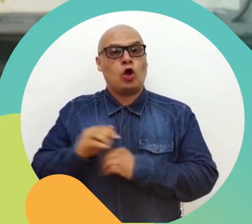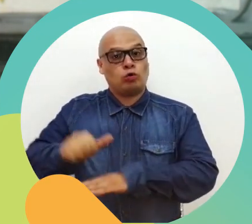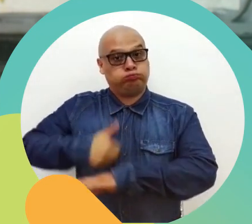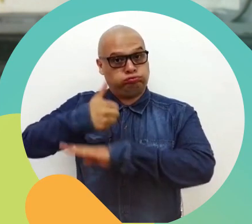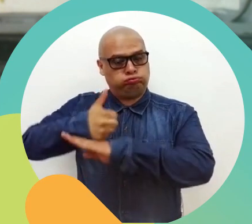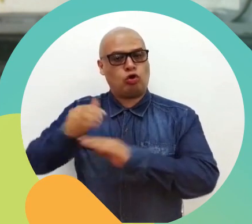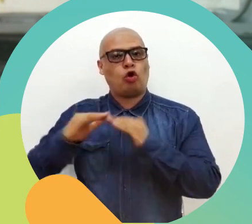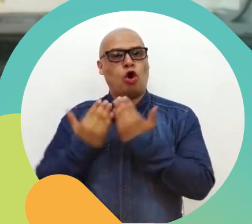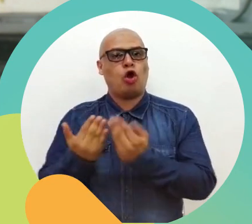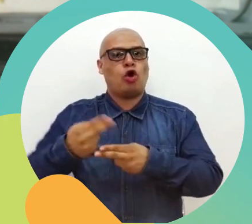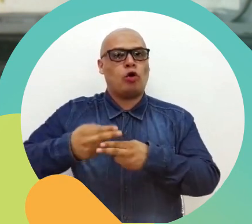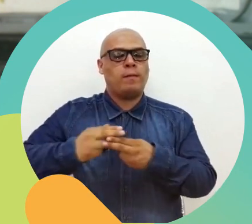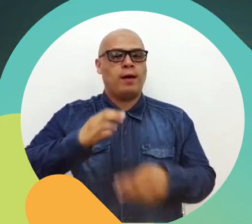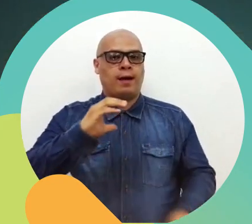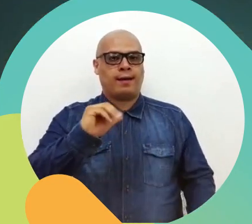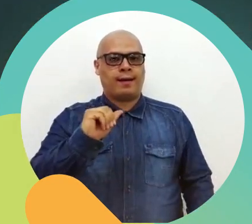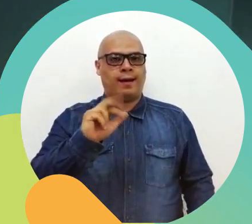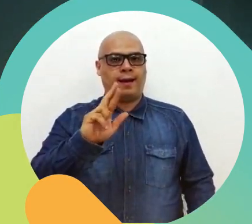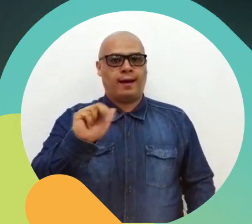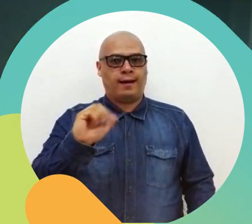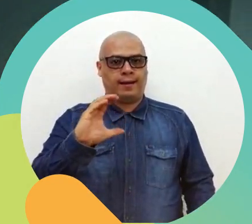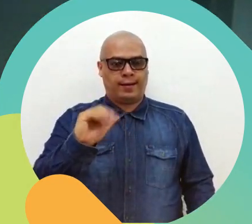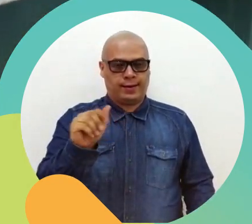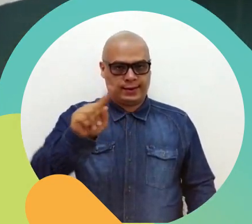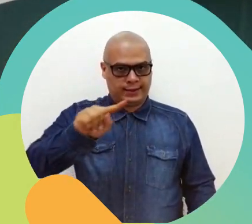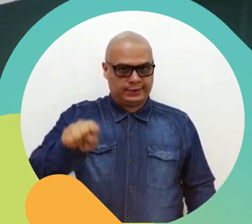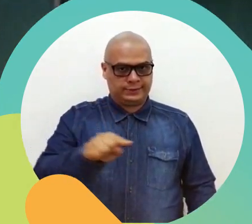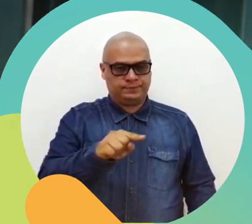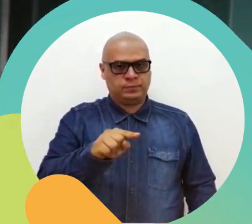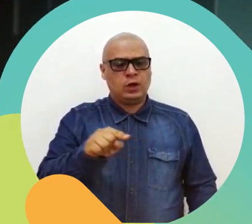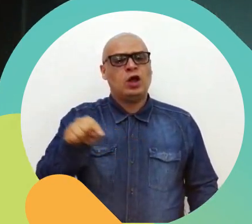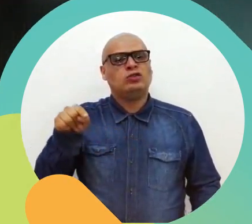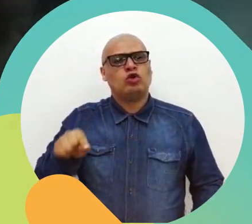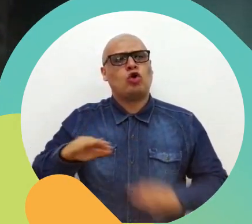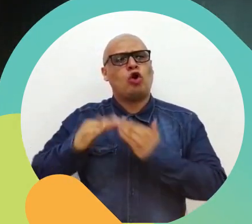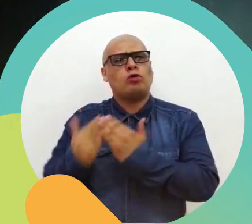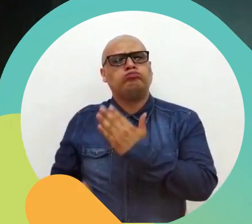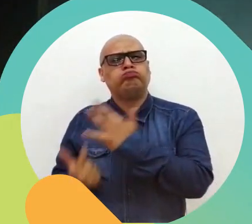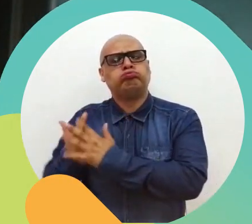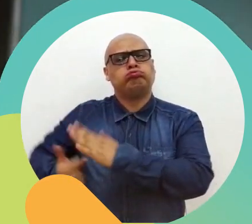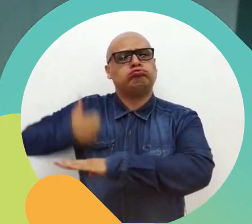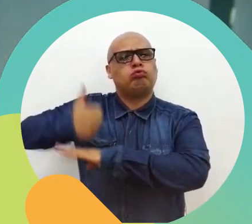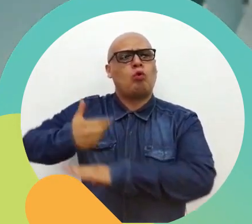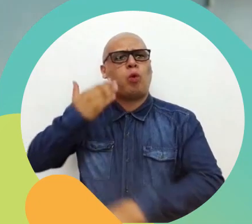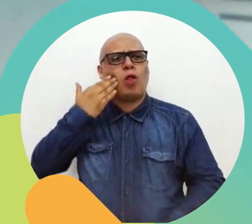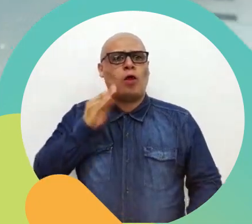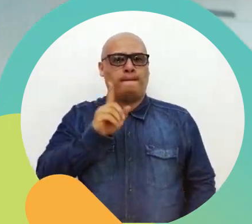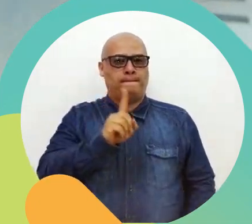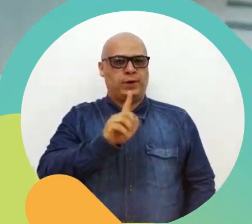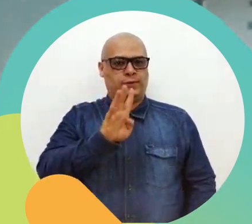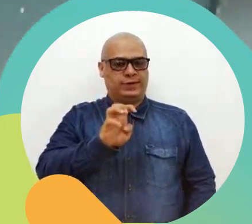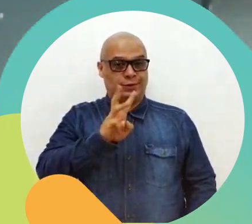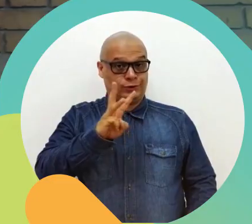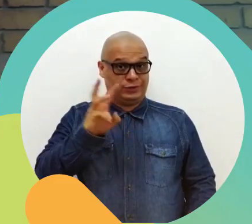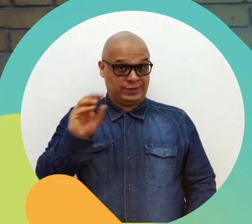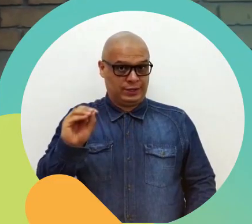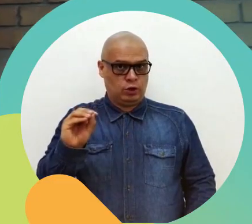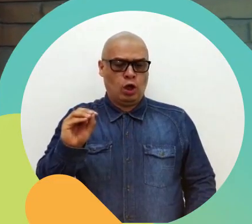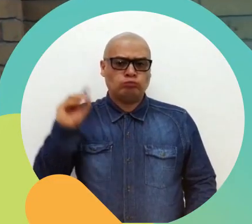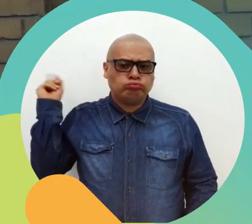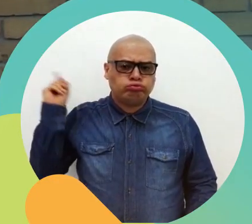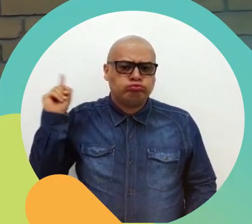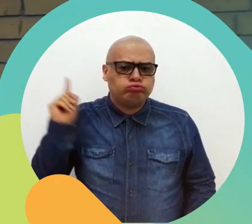fundada en el año de 1930, cumple en el presente año 88 años de existencia.